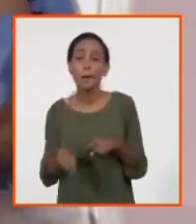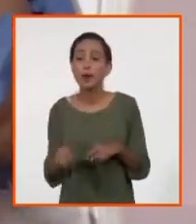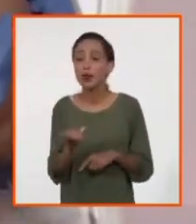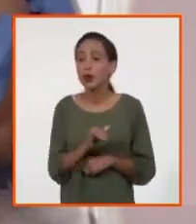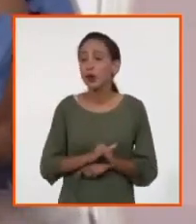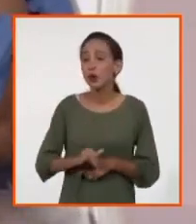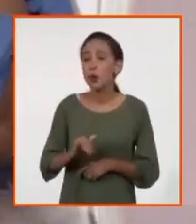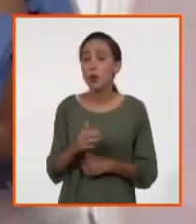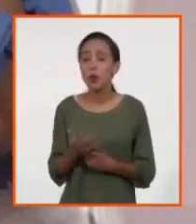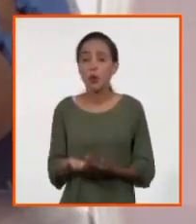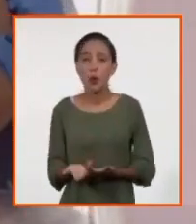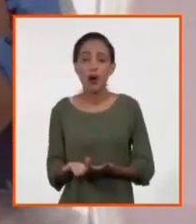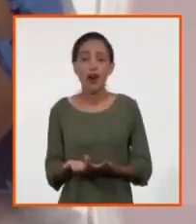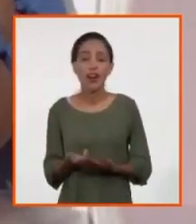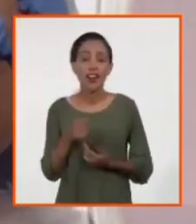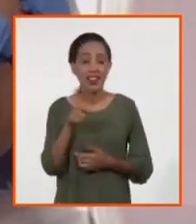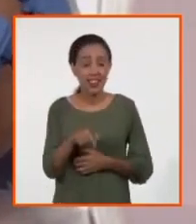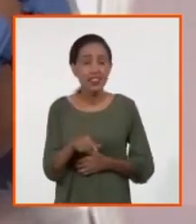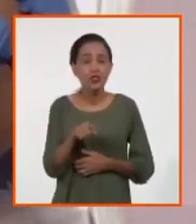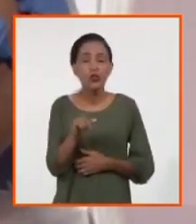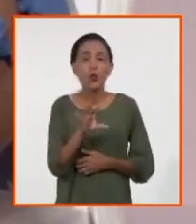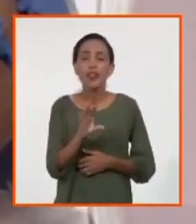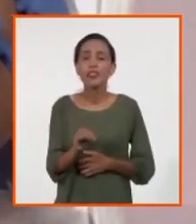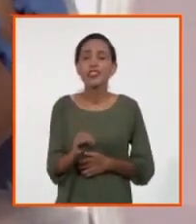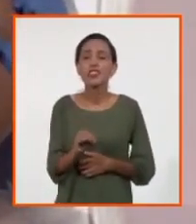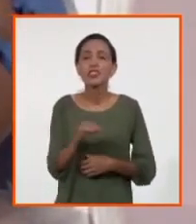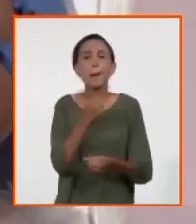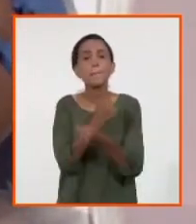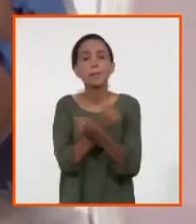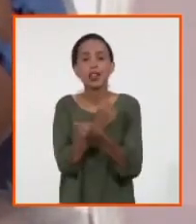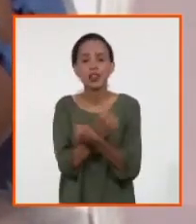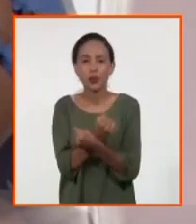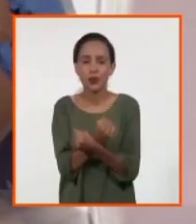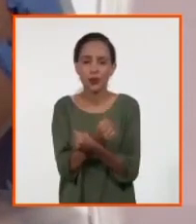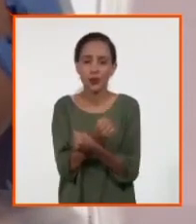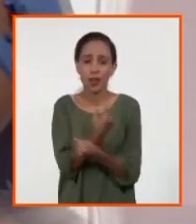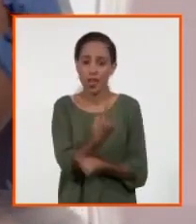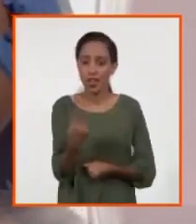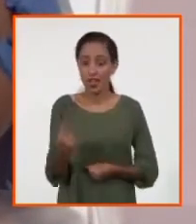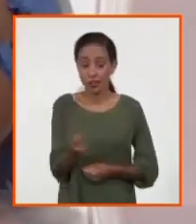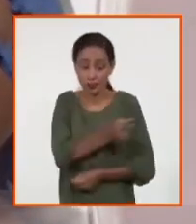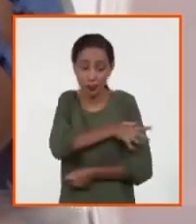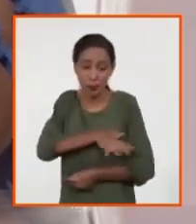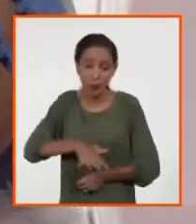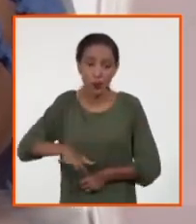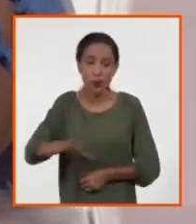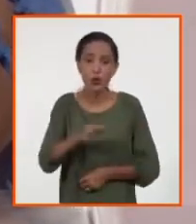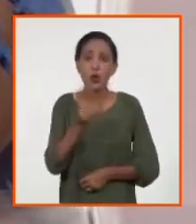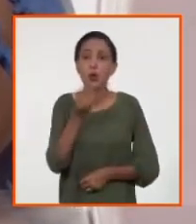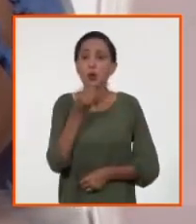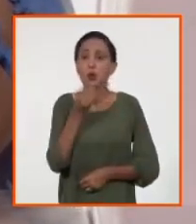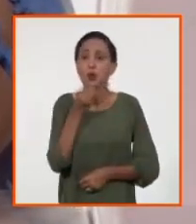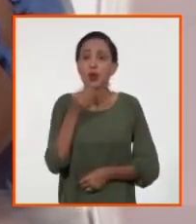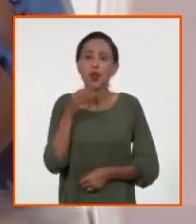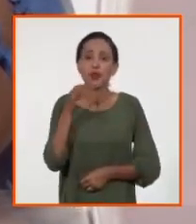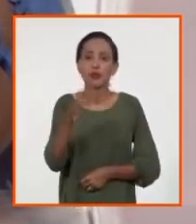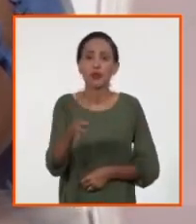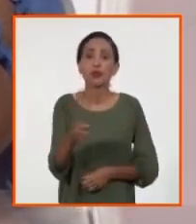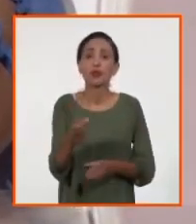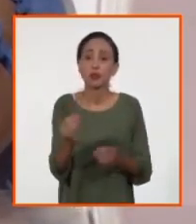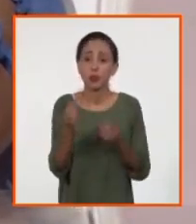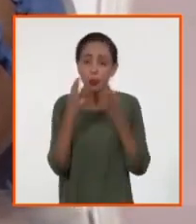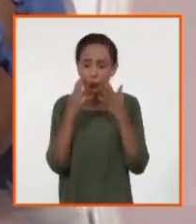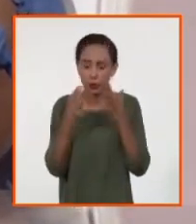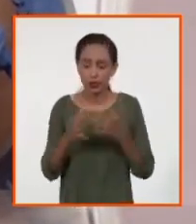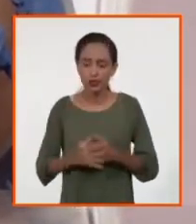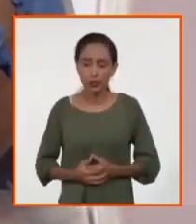dando el riesgo de lo que está pasando en esa población o de lo que puede pasar porque tienen un valor pronóstico.